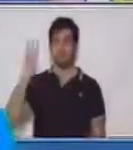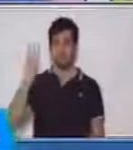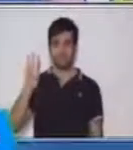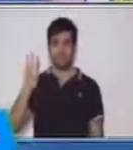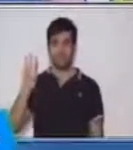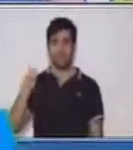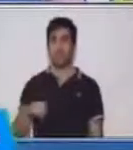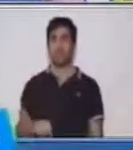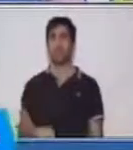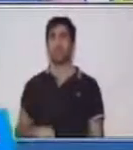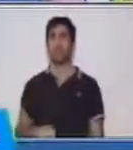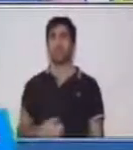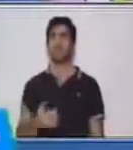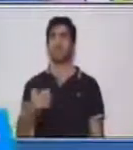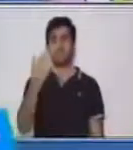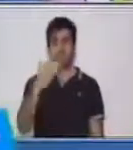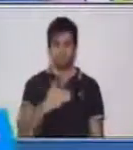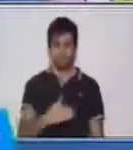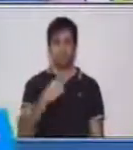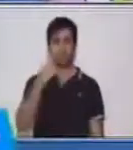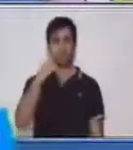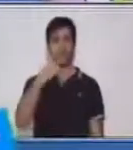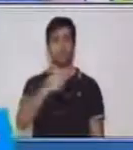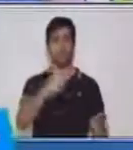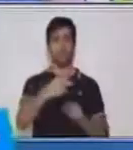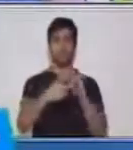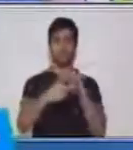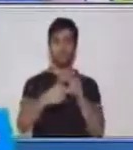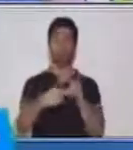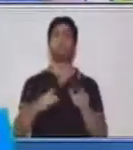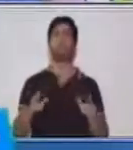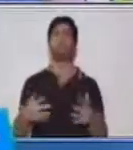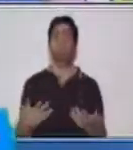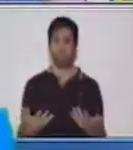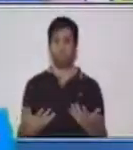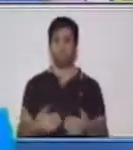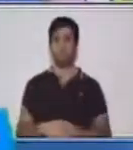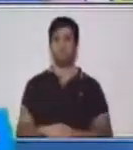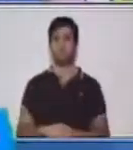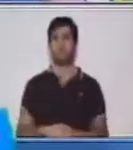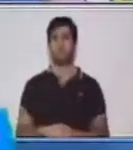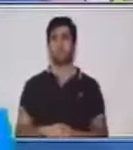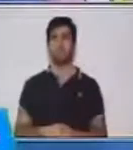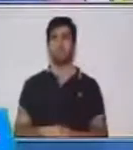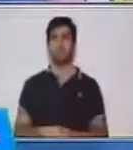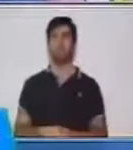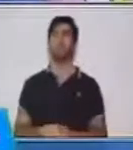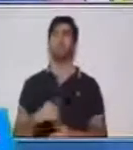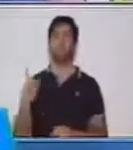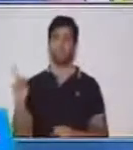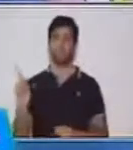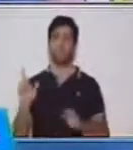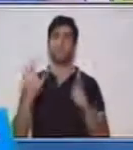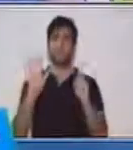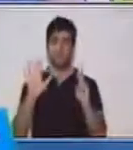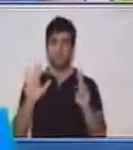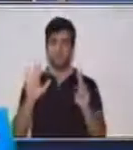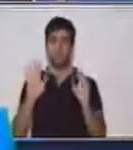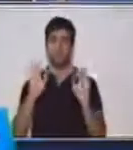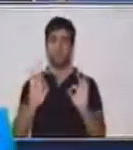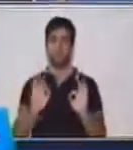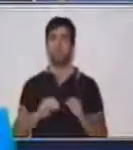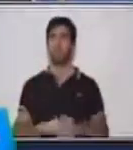es igual a tres. ¿Qué representa una barra y un punto? Cinco más uno, excelente.